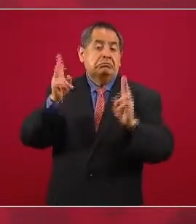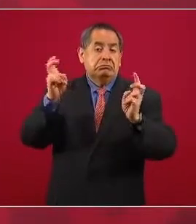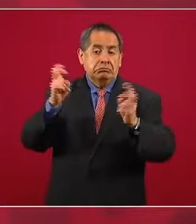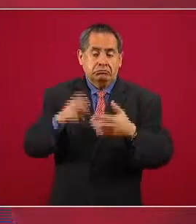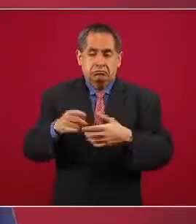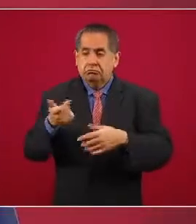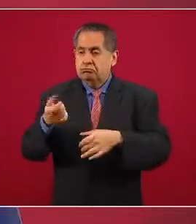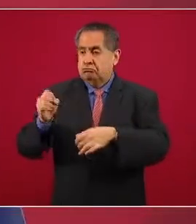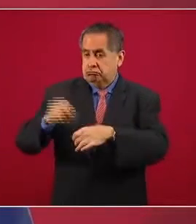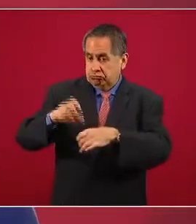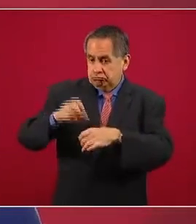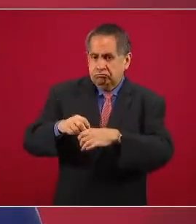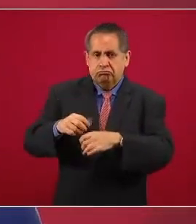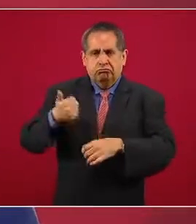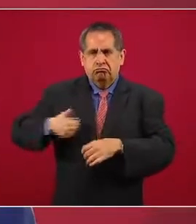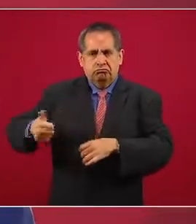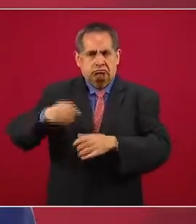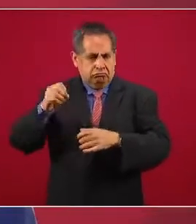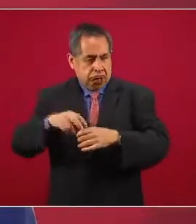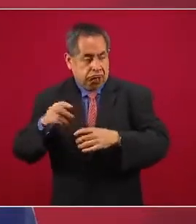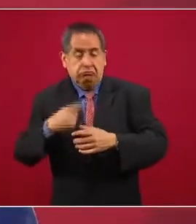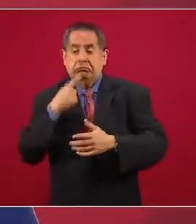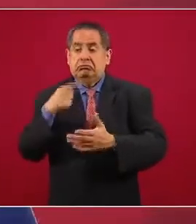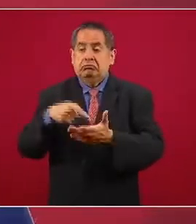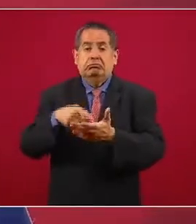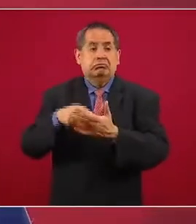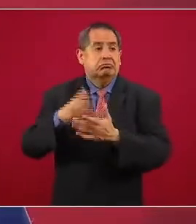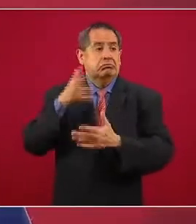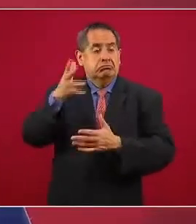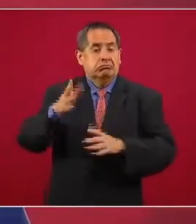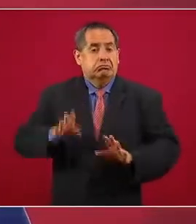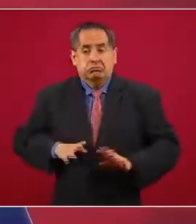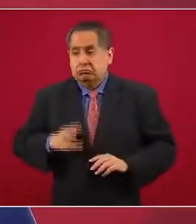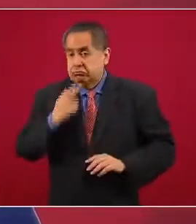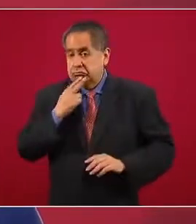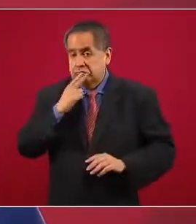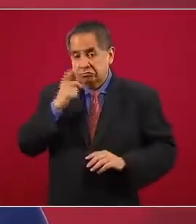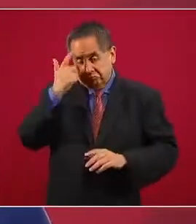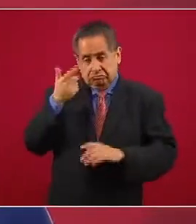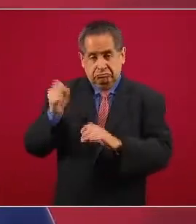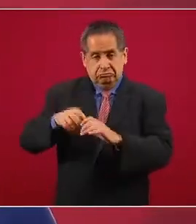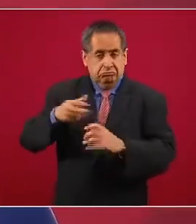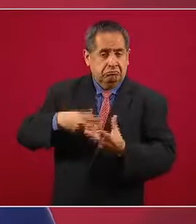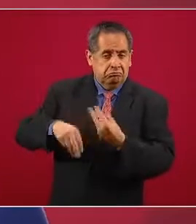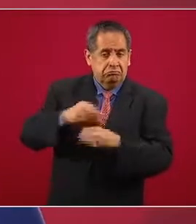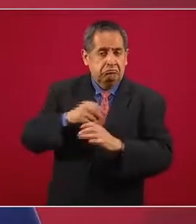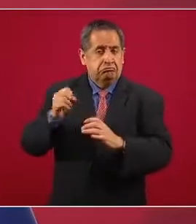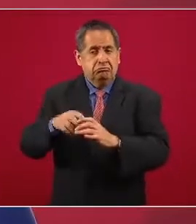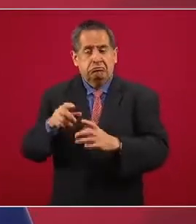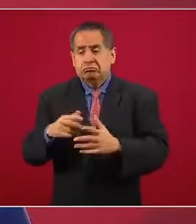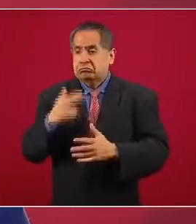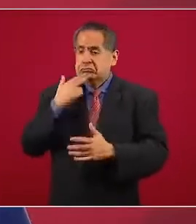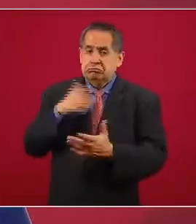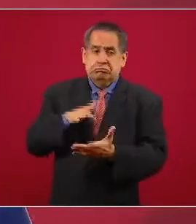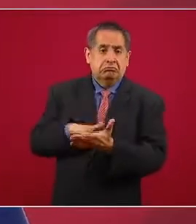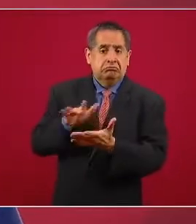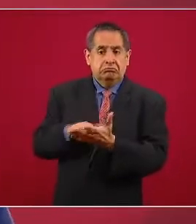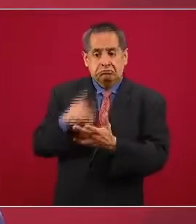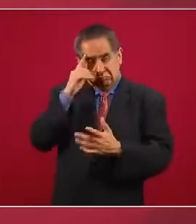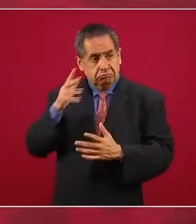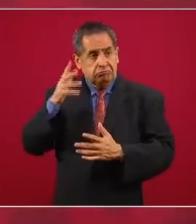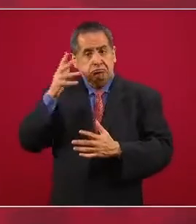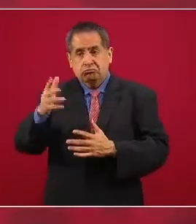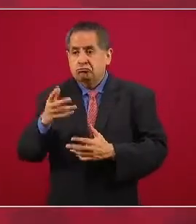ahorro interno, de que iba a beneficiar al sistema financiero, de que iba a ser un incentivo para la